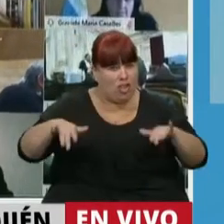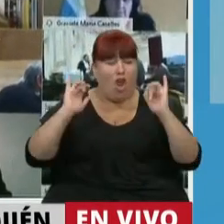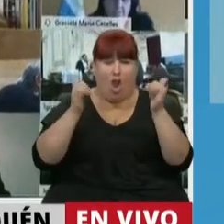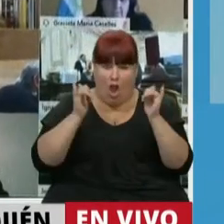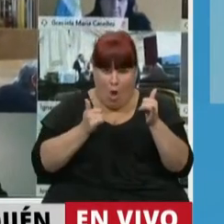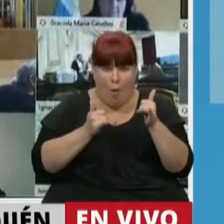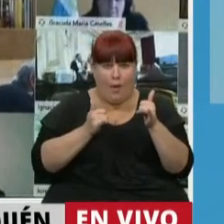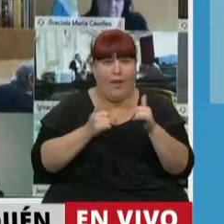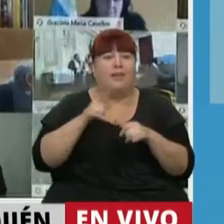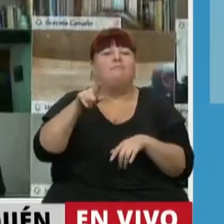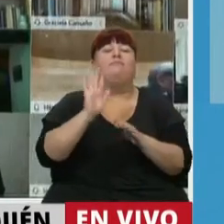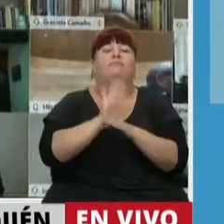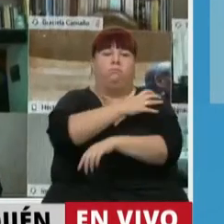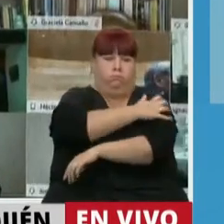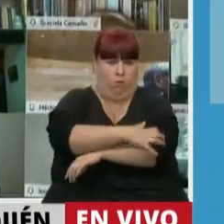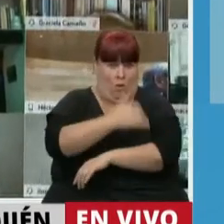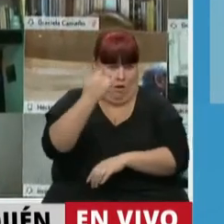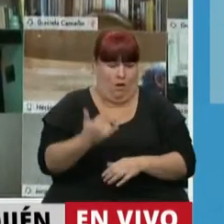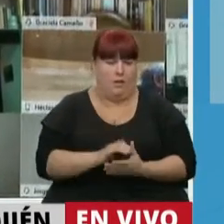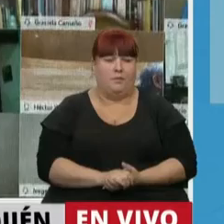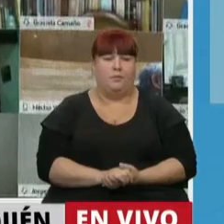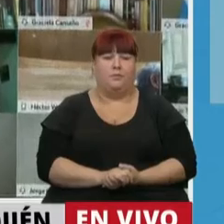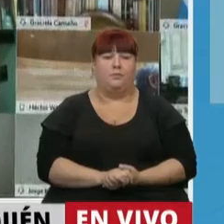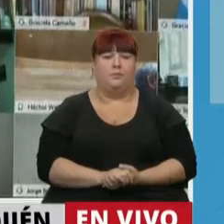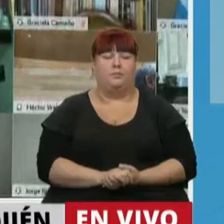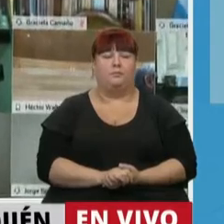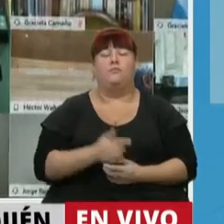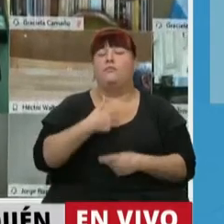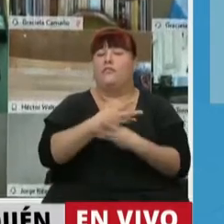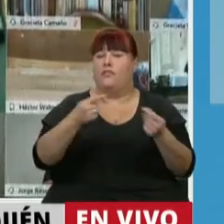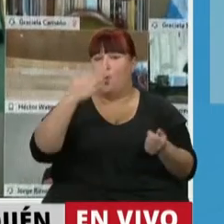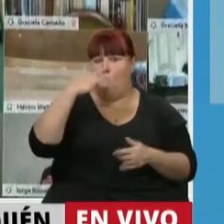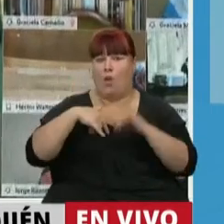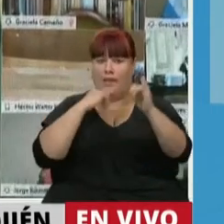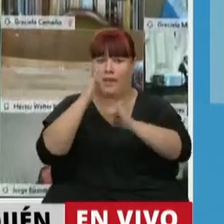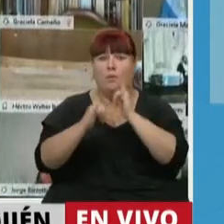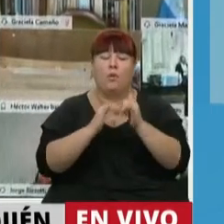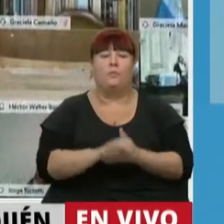jóvenes están bajo la línea de pobreza. finalizo diciendo,